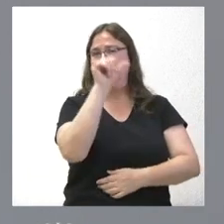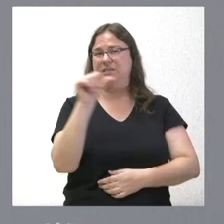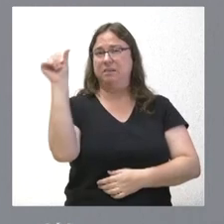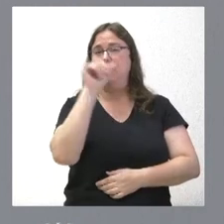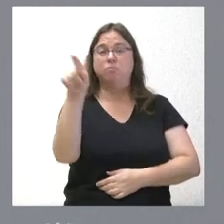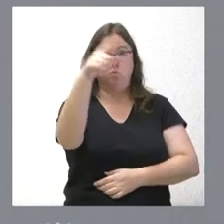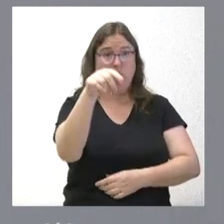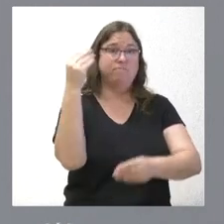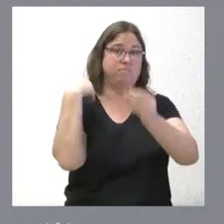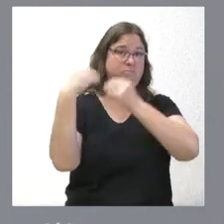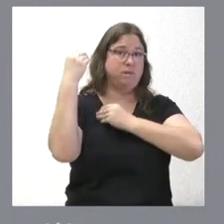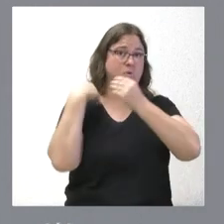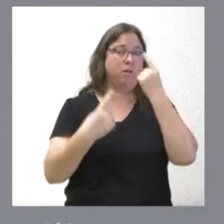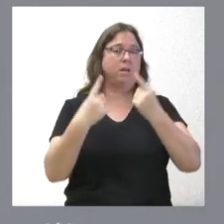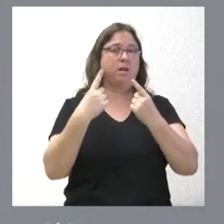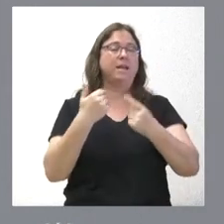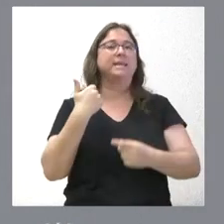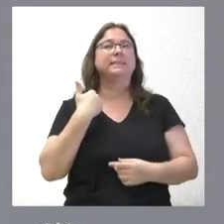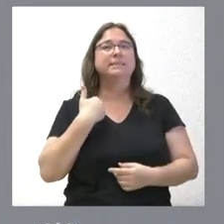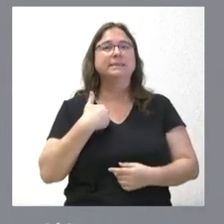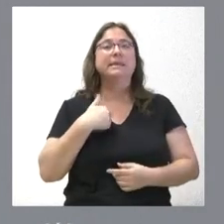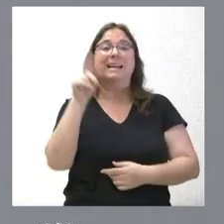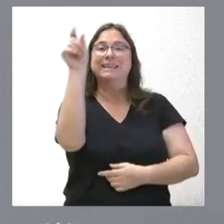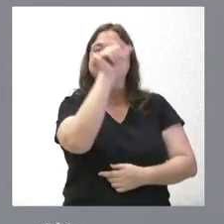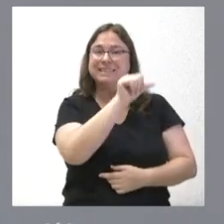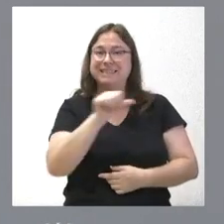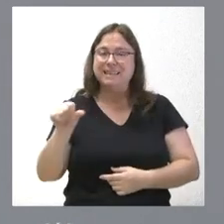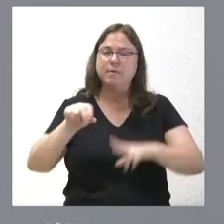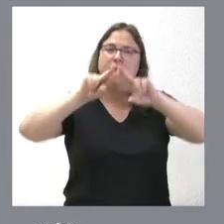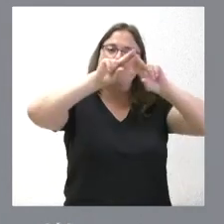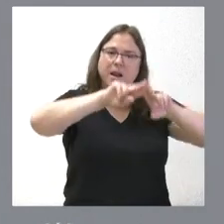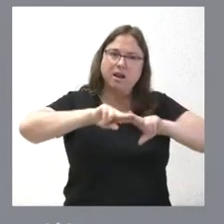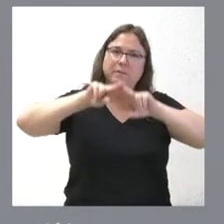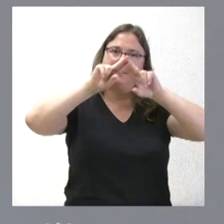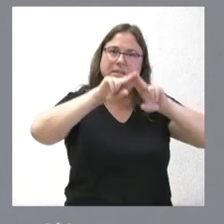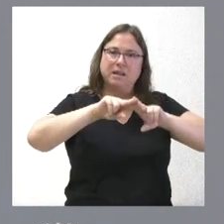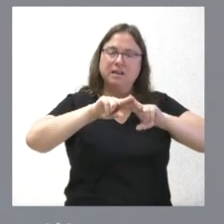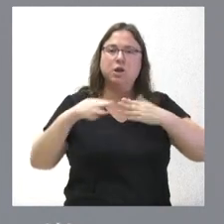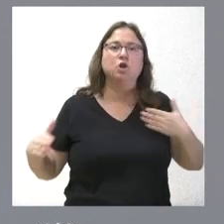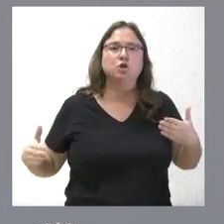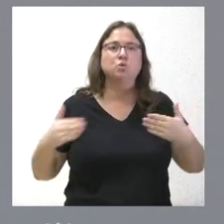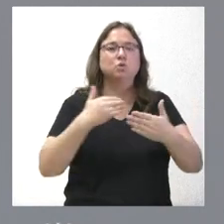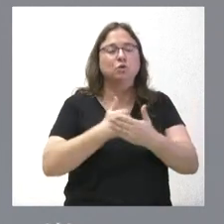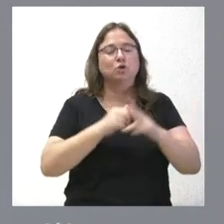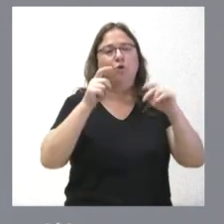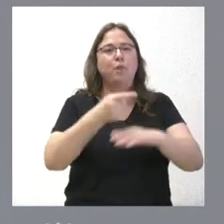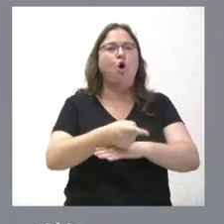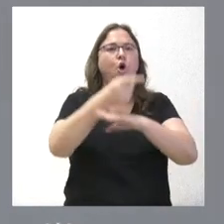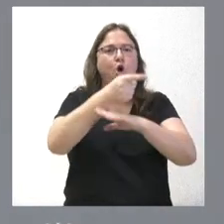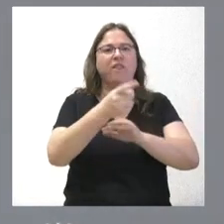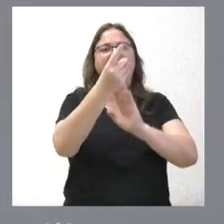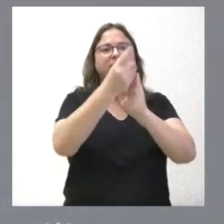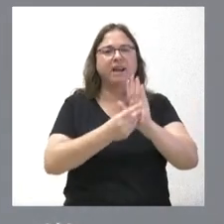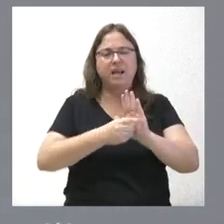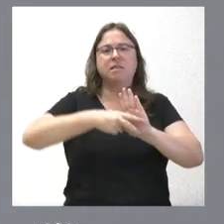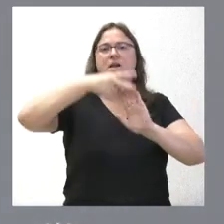preguntas de algunos de ustedes, que íbamos a dedicar esta semana a revisar todas las órdenes discretos o normativas